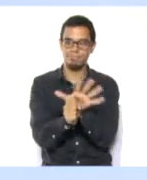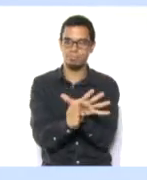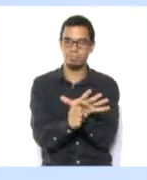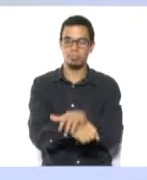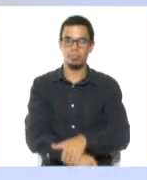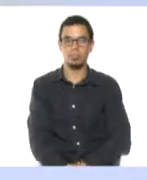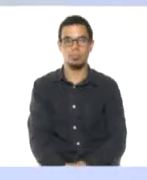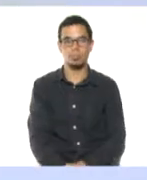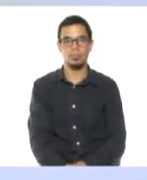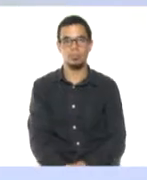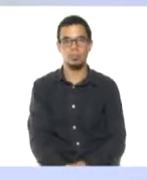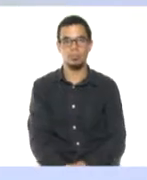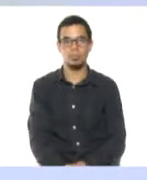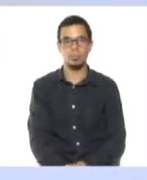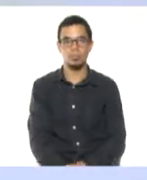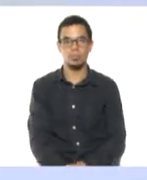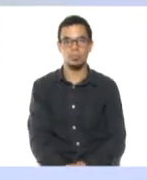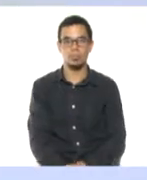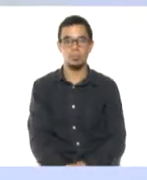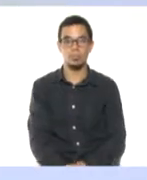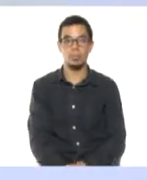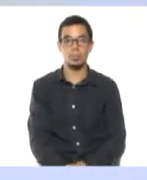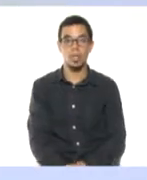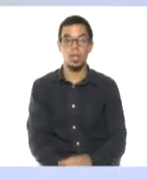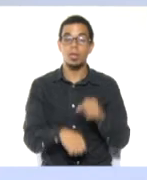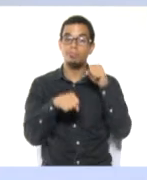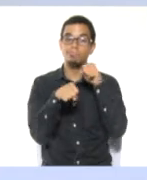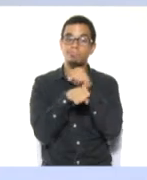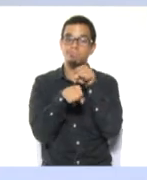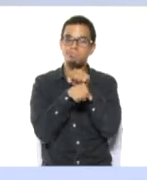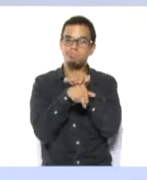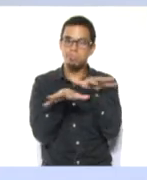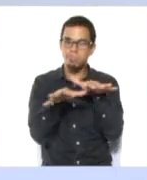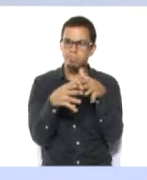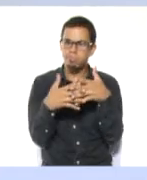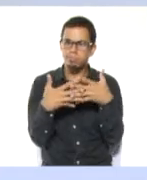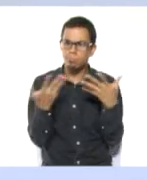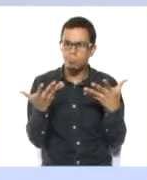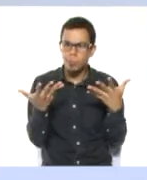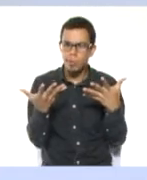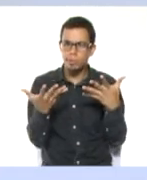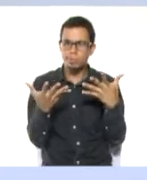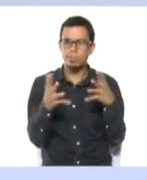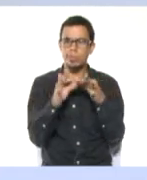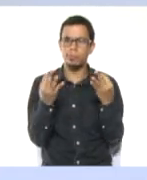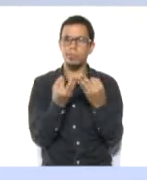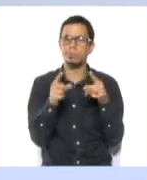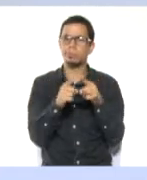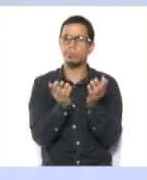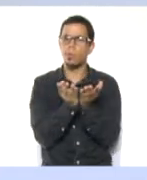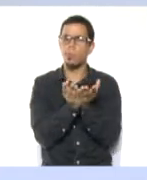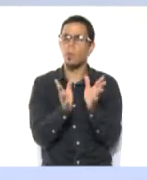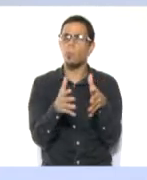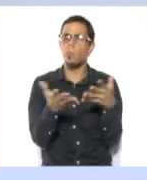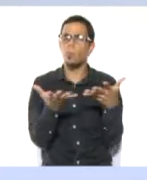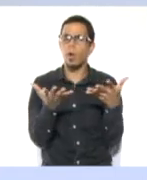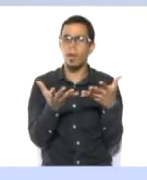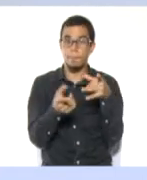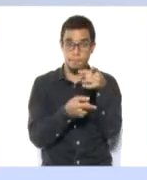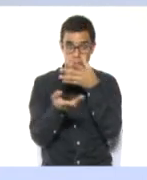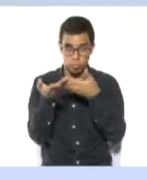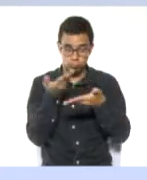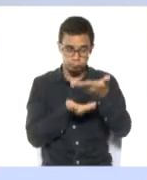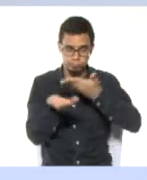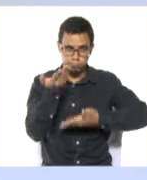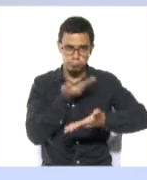Y tienen a total disposición las redes sociales de nuestro programa para que así ustedes interactúen con